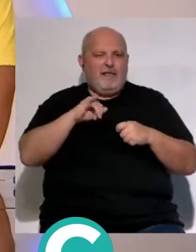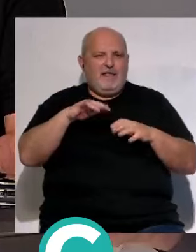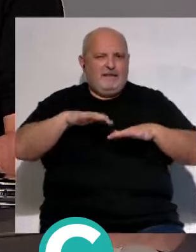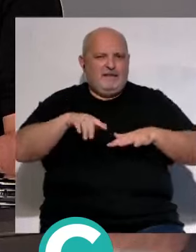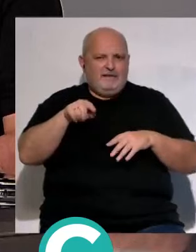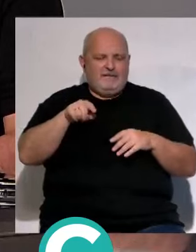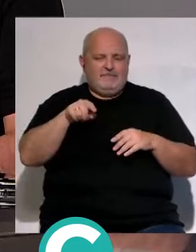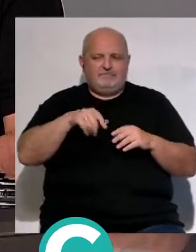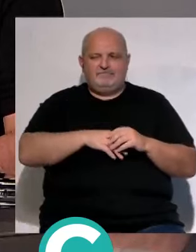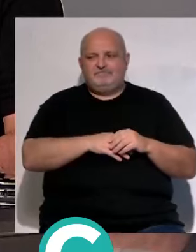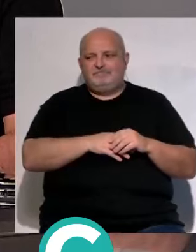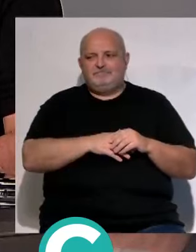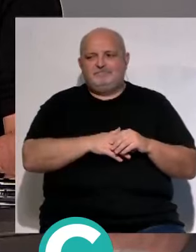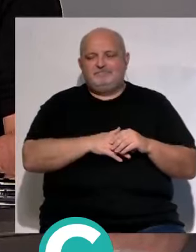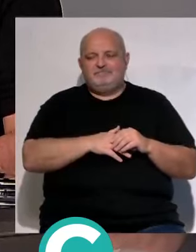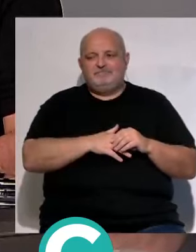están ahí a punto de notarse